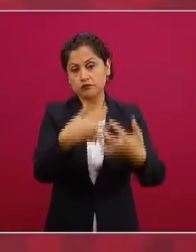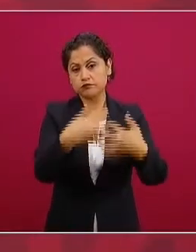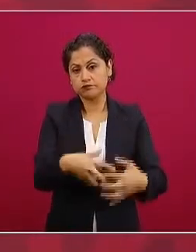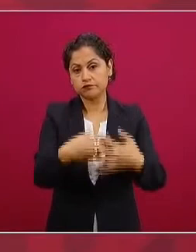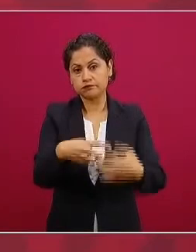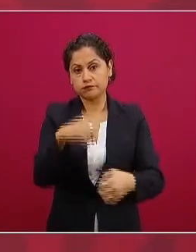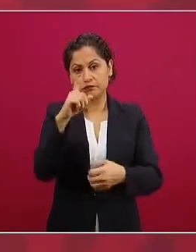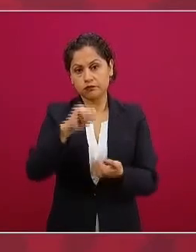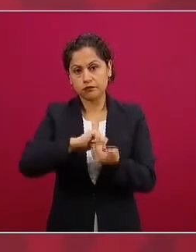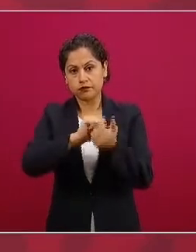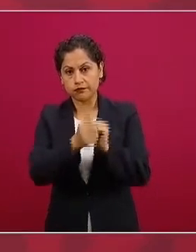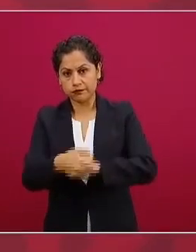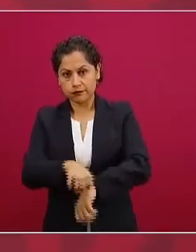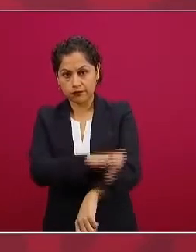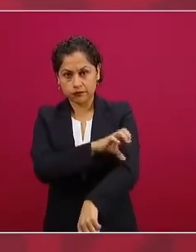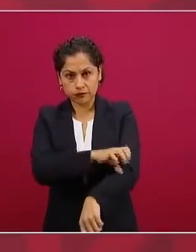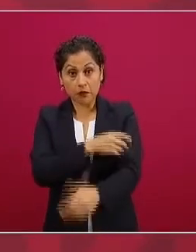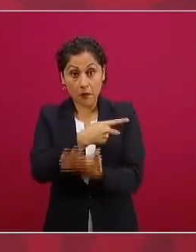Veintidós,